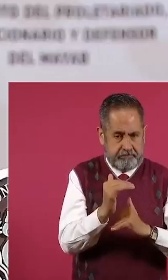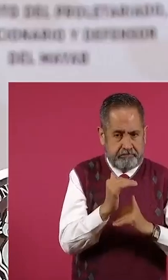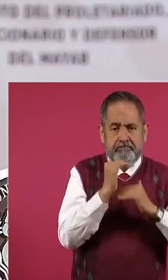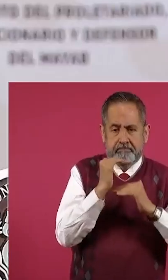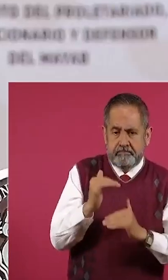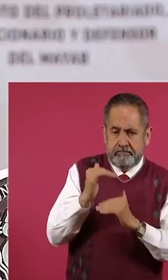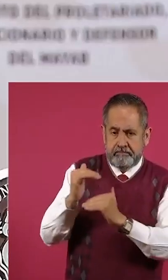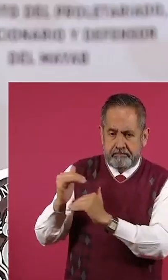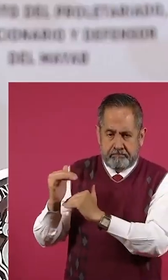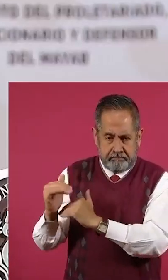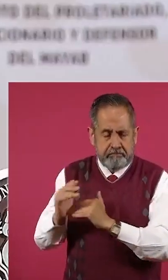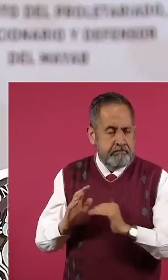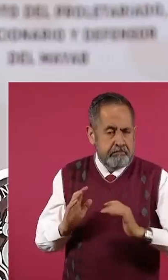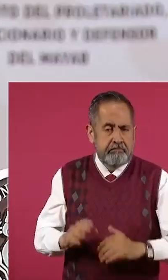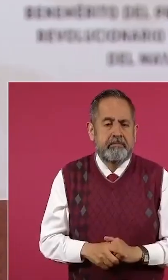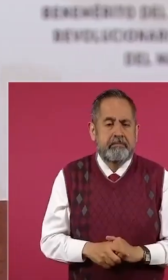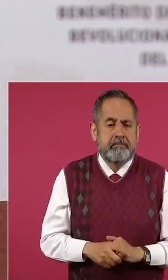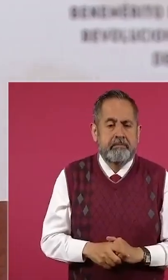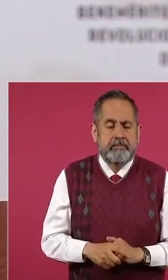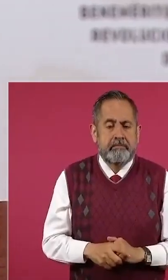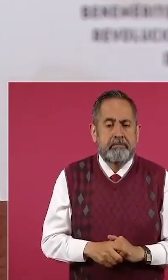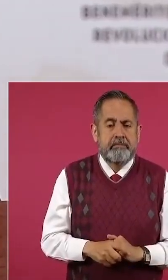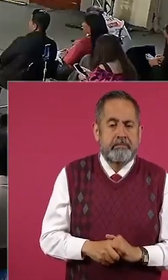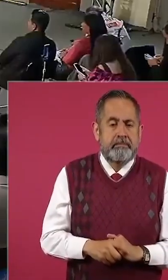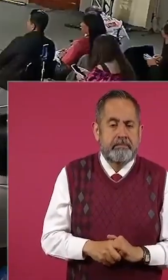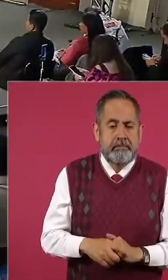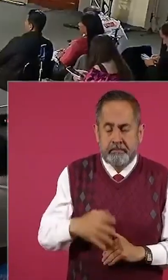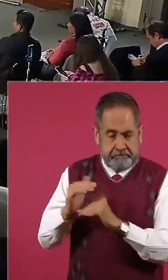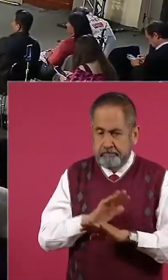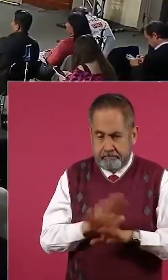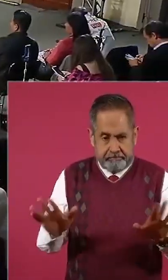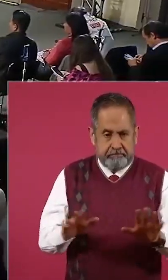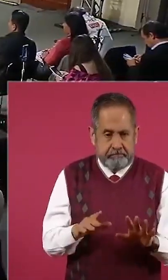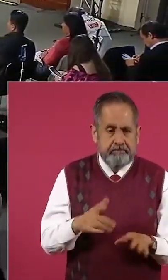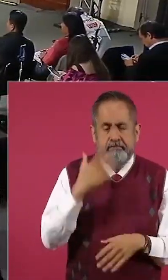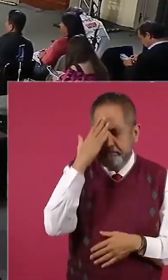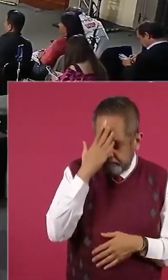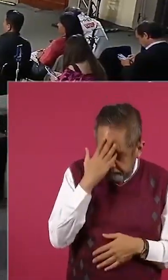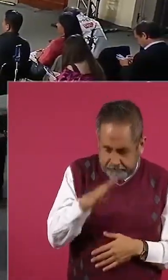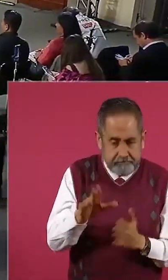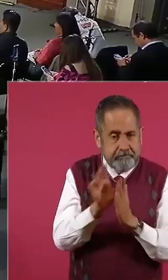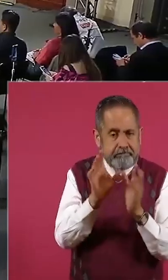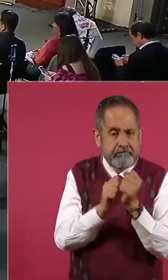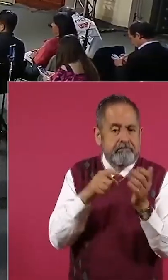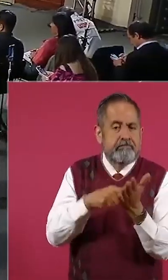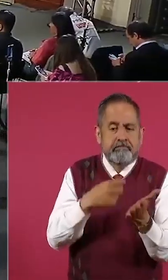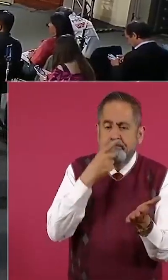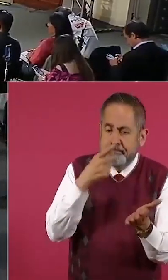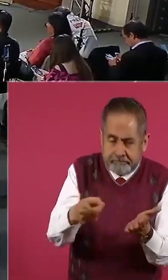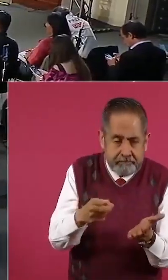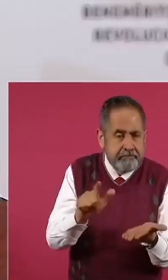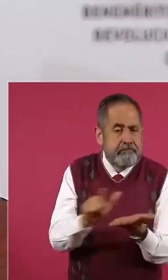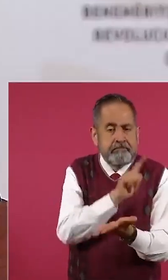de diputados. Eso es lo que establece la Constitución. Y la ley